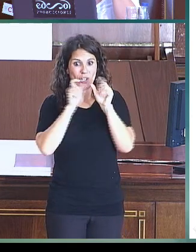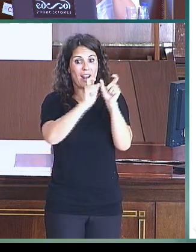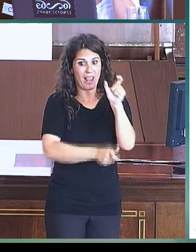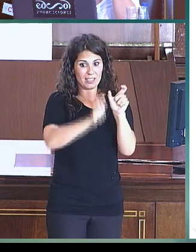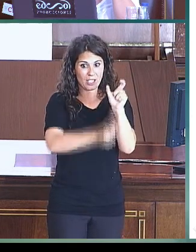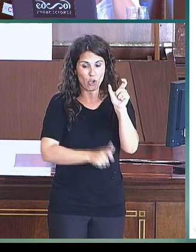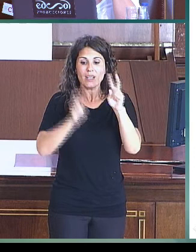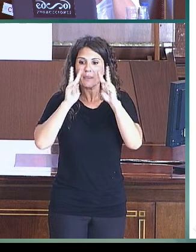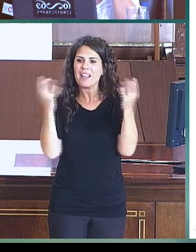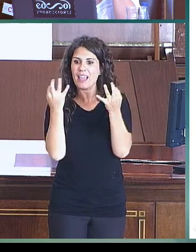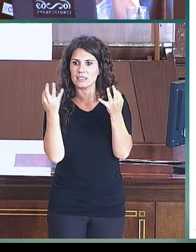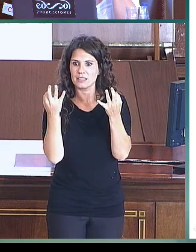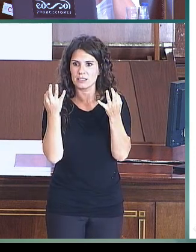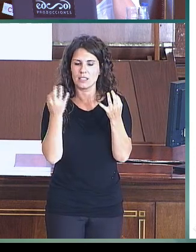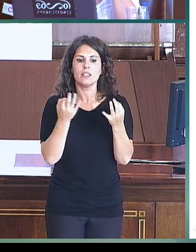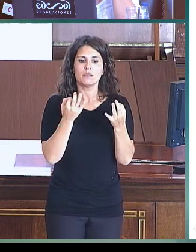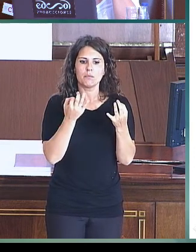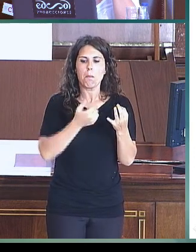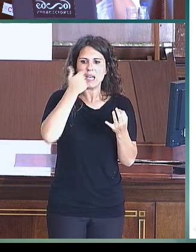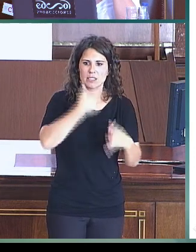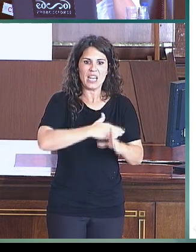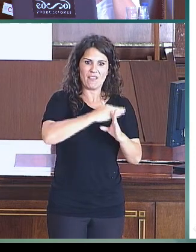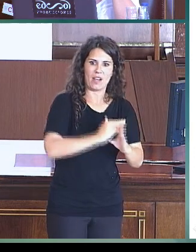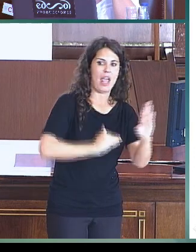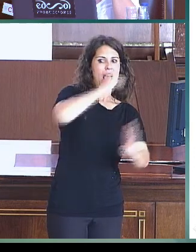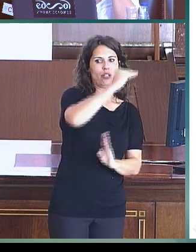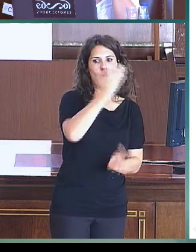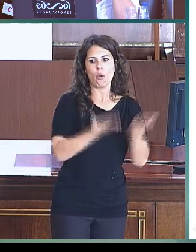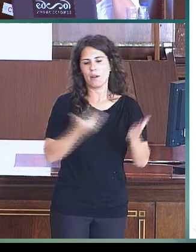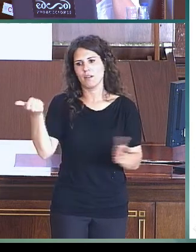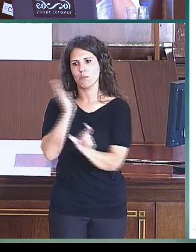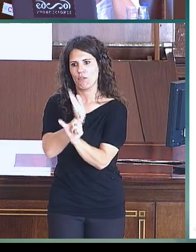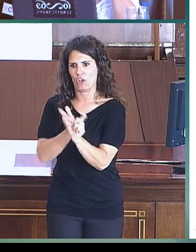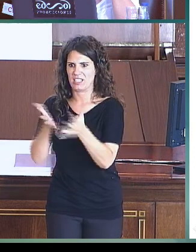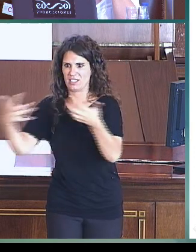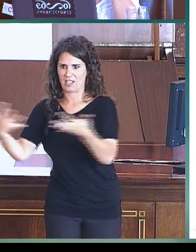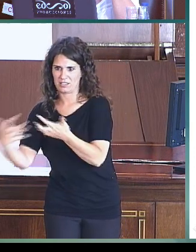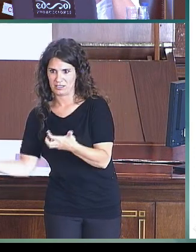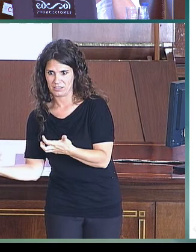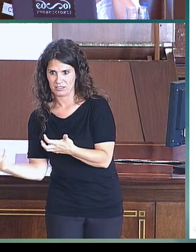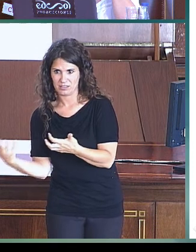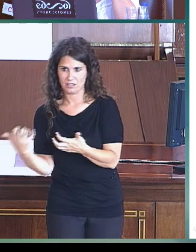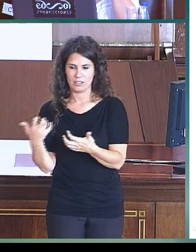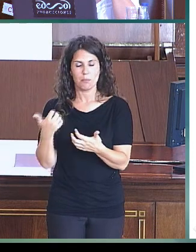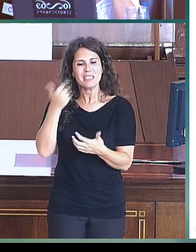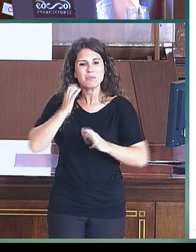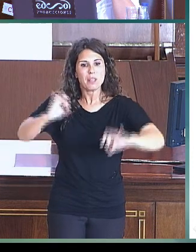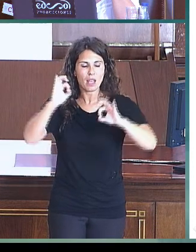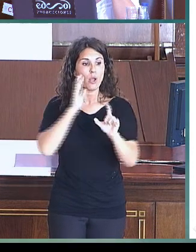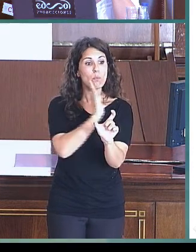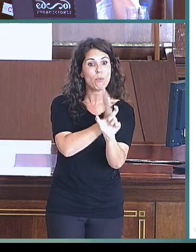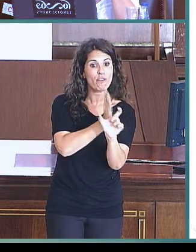son más altas que las de morfología y sintaxis. Especialmente vemos que morfología empieza